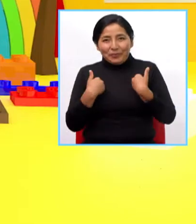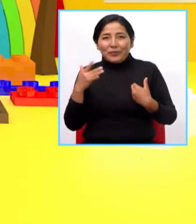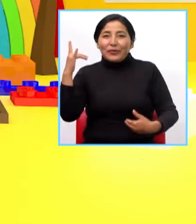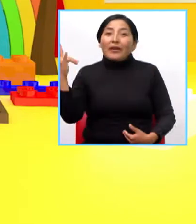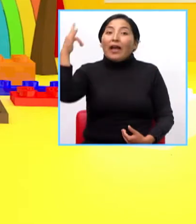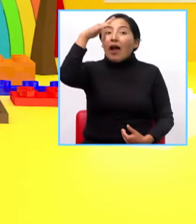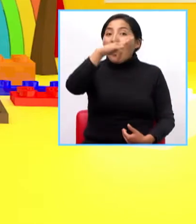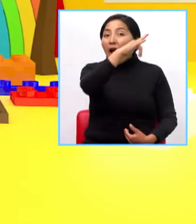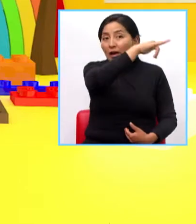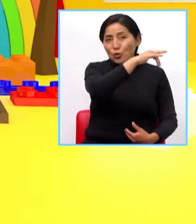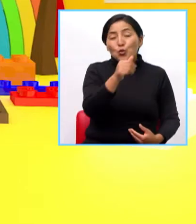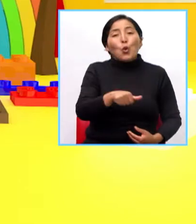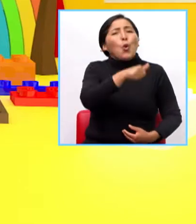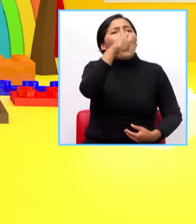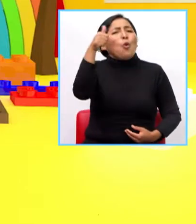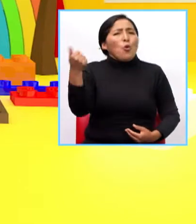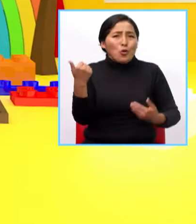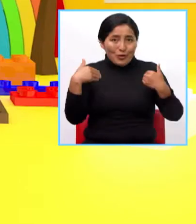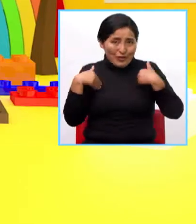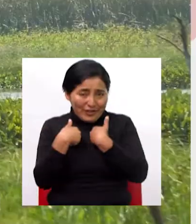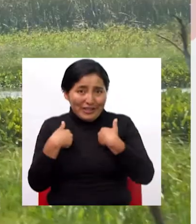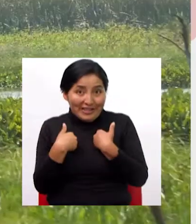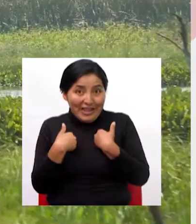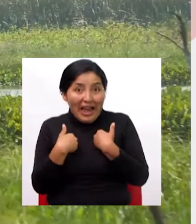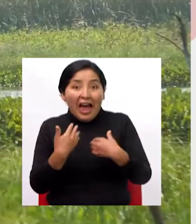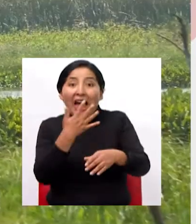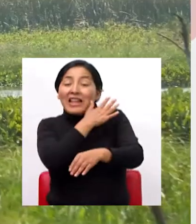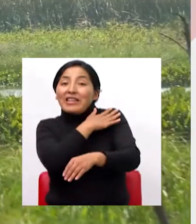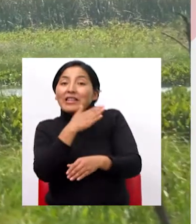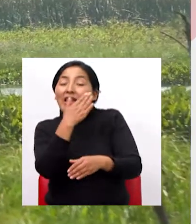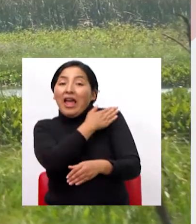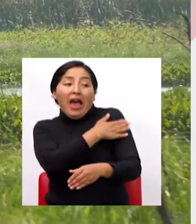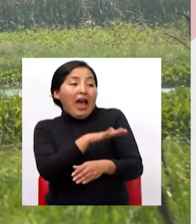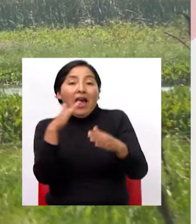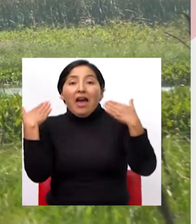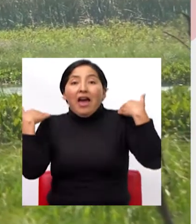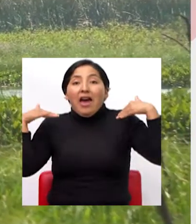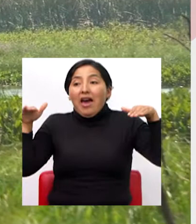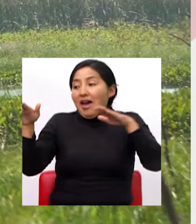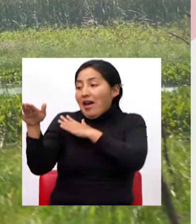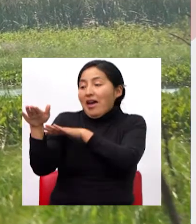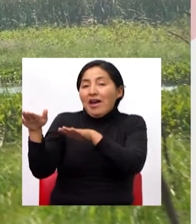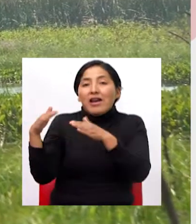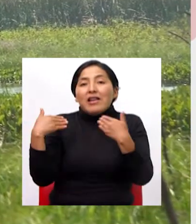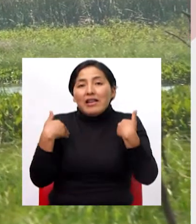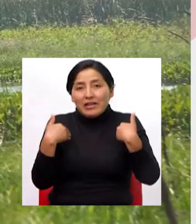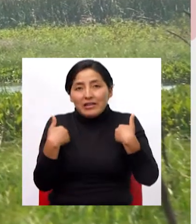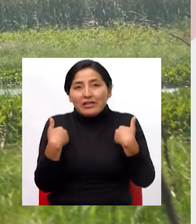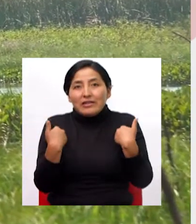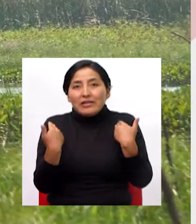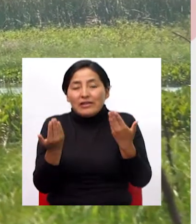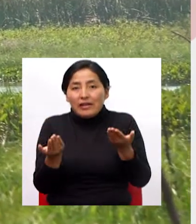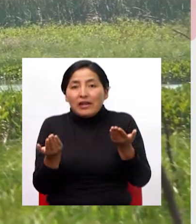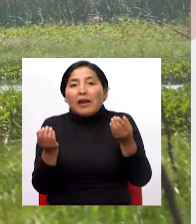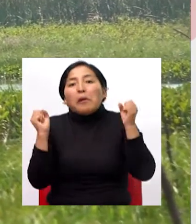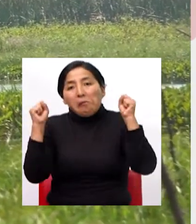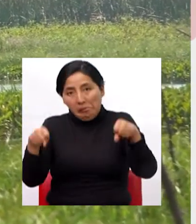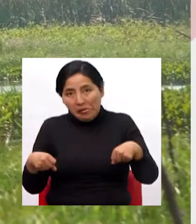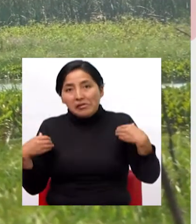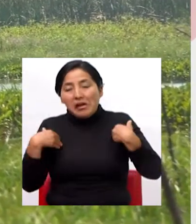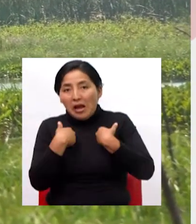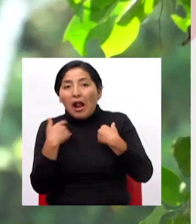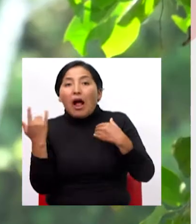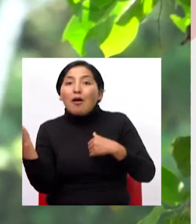animales aéreos son sus alas las que les permiten volar y pertenecer a esta clase de animales